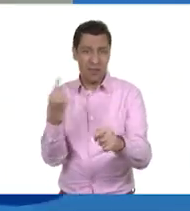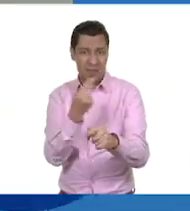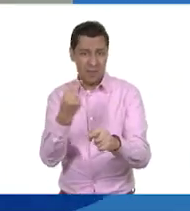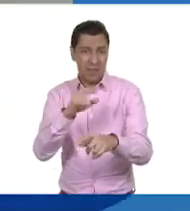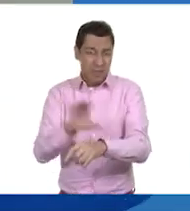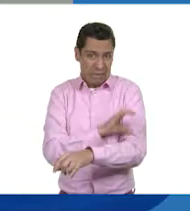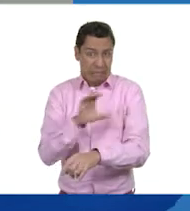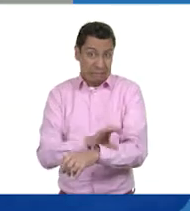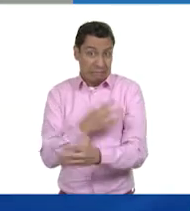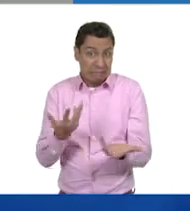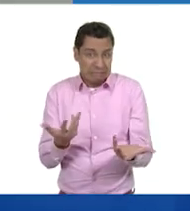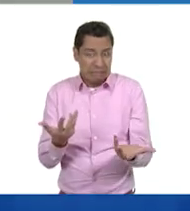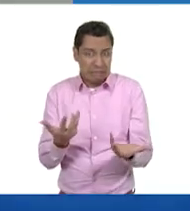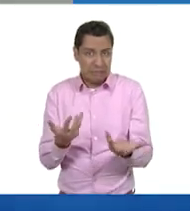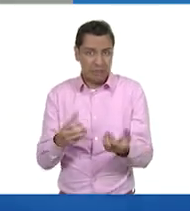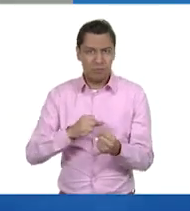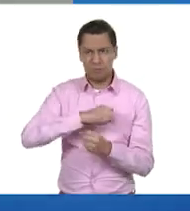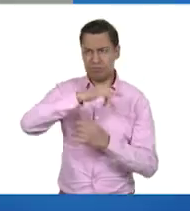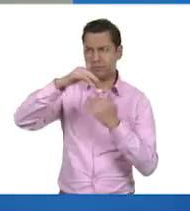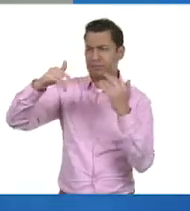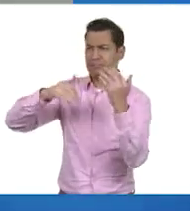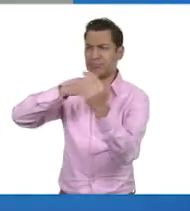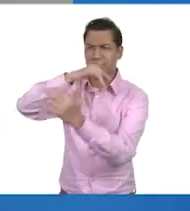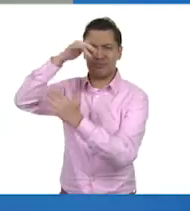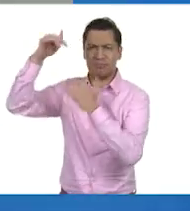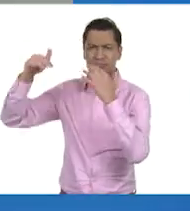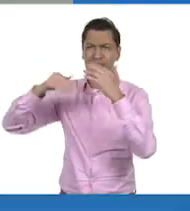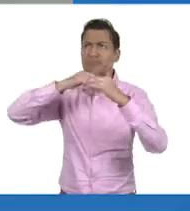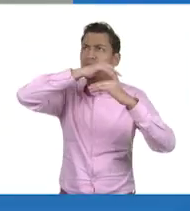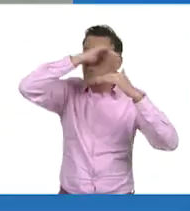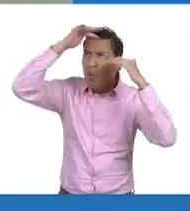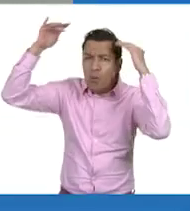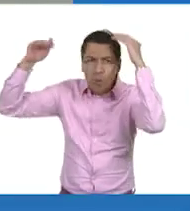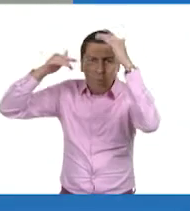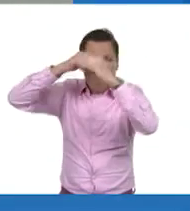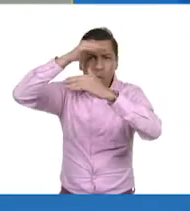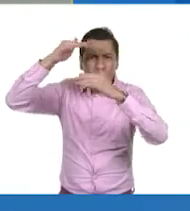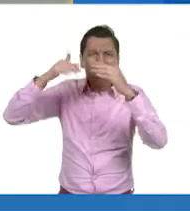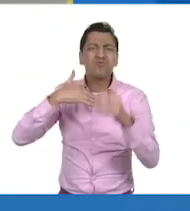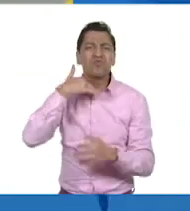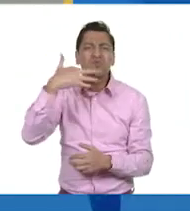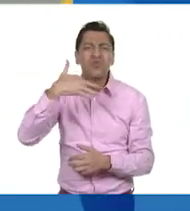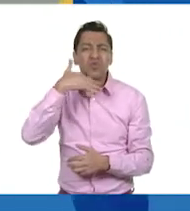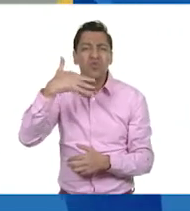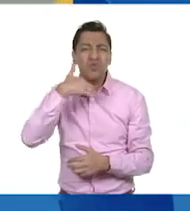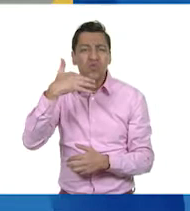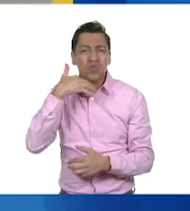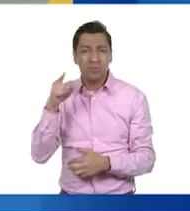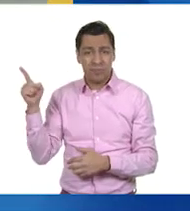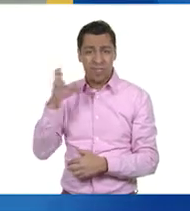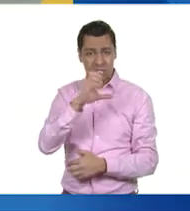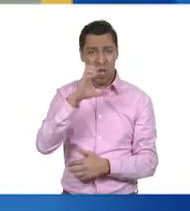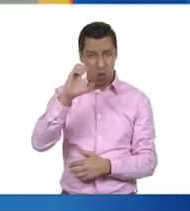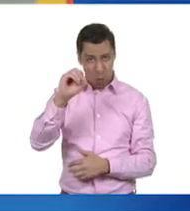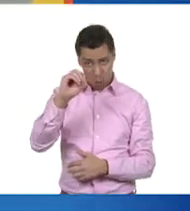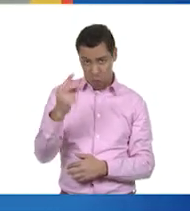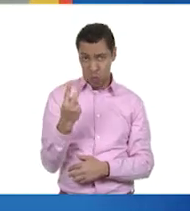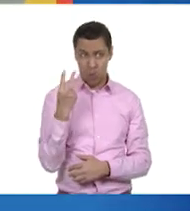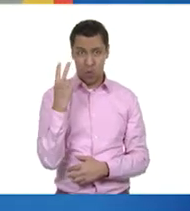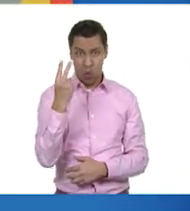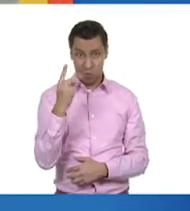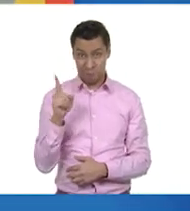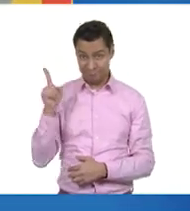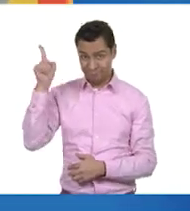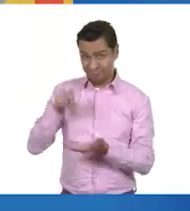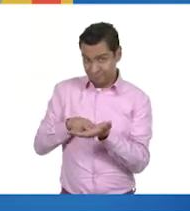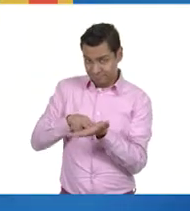Además de las emisiones de gases de efecto invernadero, existen otros contaminantes, como el carbono negro, que también